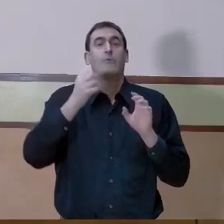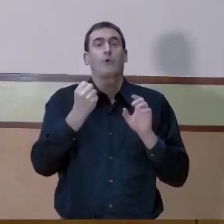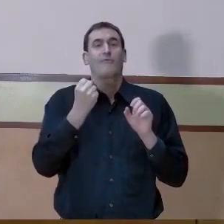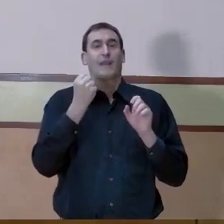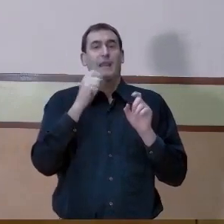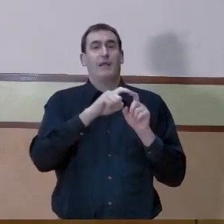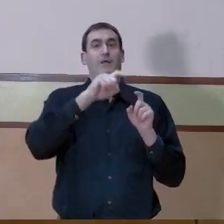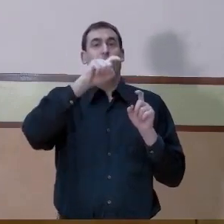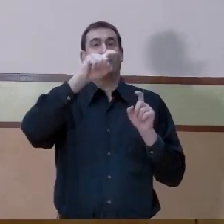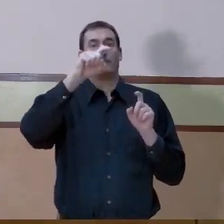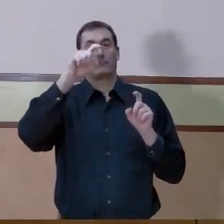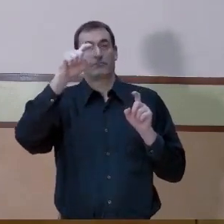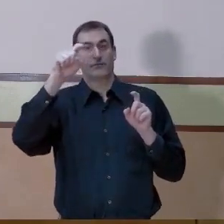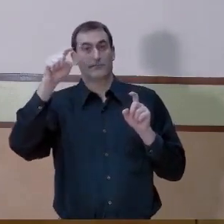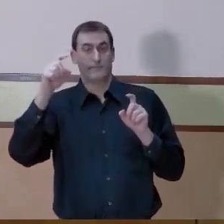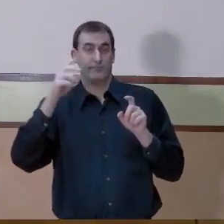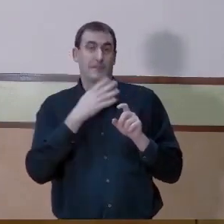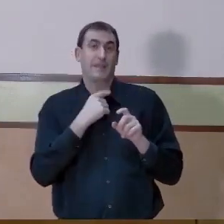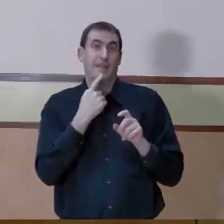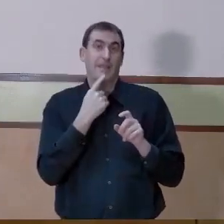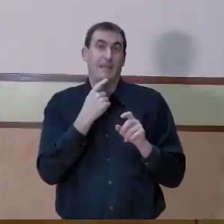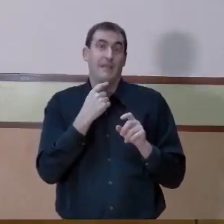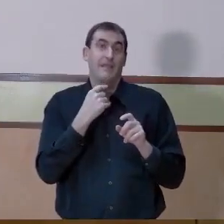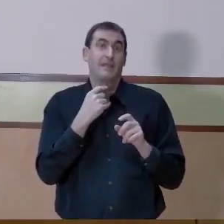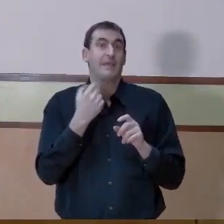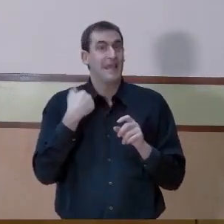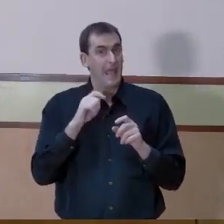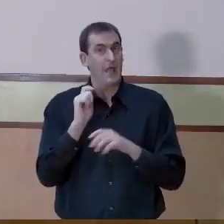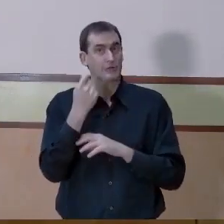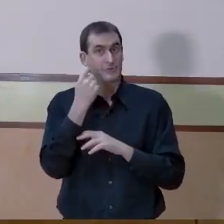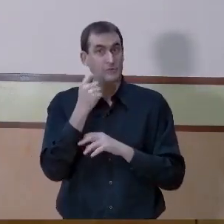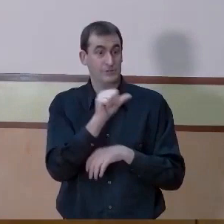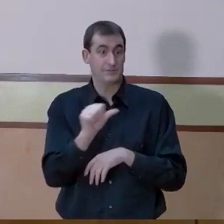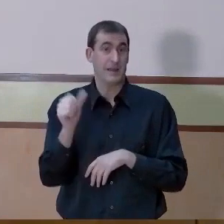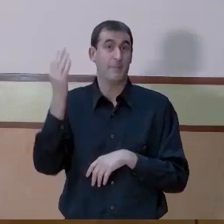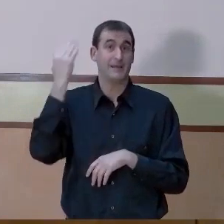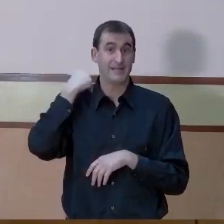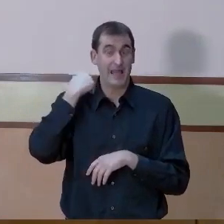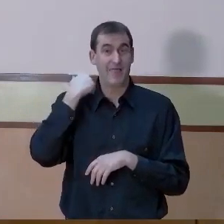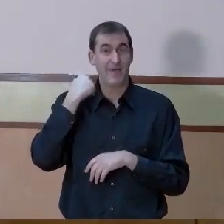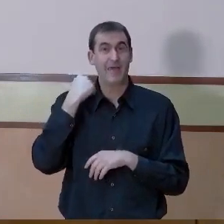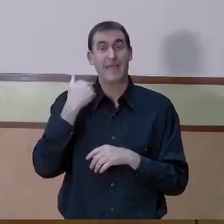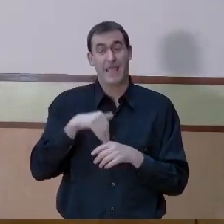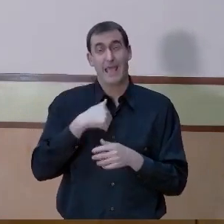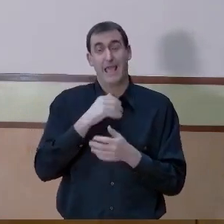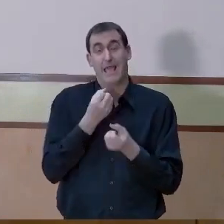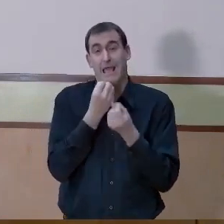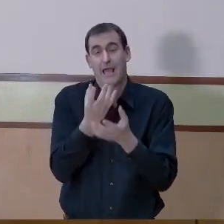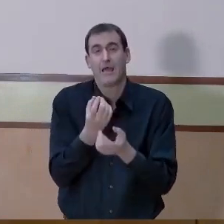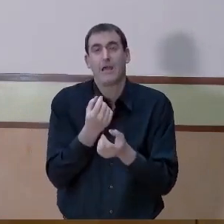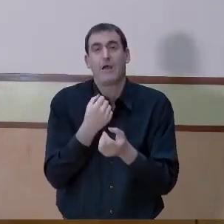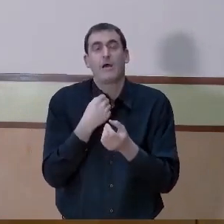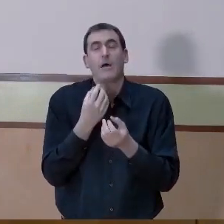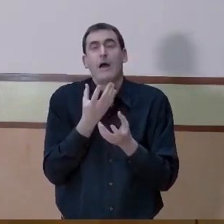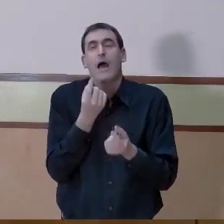y de la incidencia, por tanto, que se ha conseguido. La semana pasada ya hablaba de un optimismo muy, algunos datos